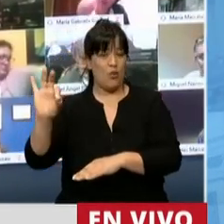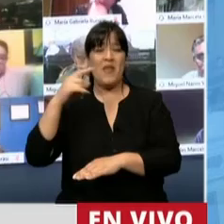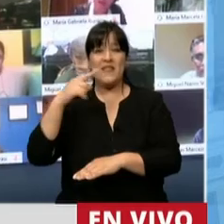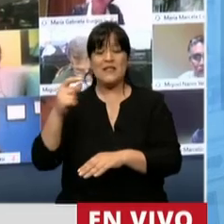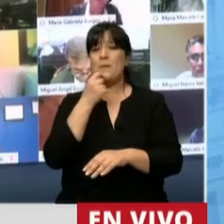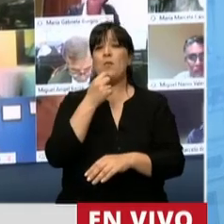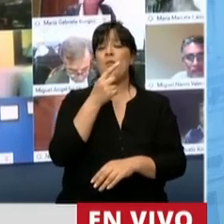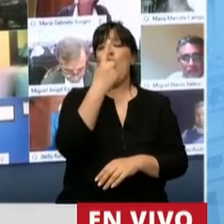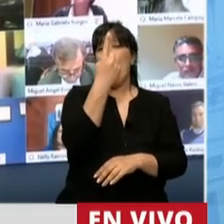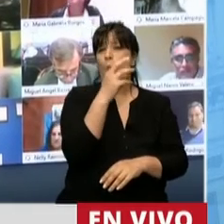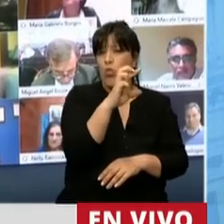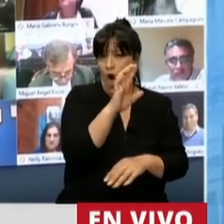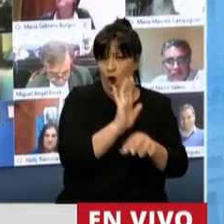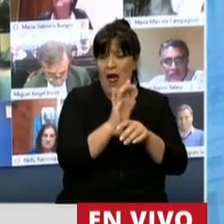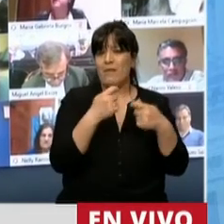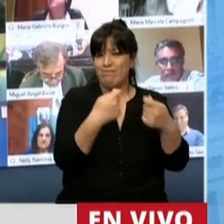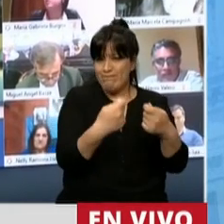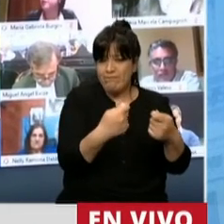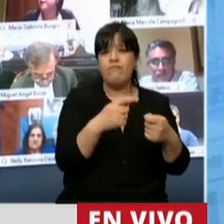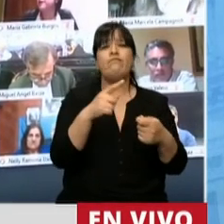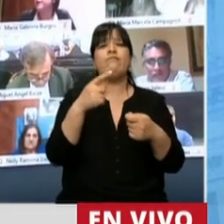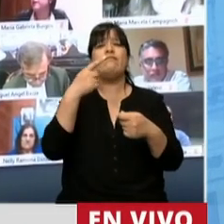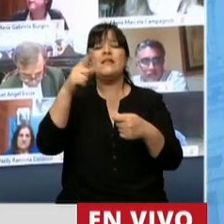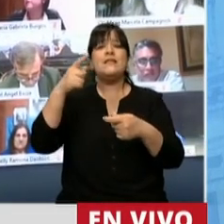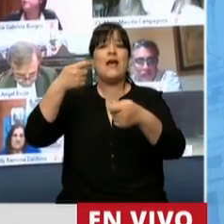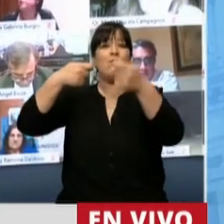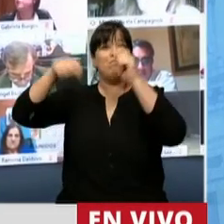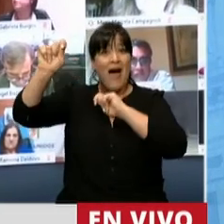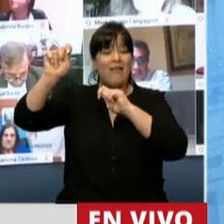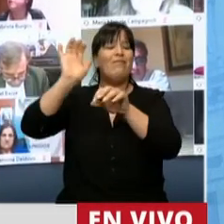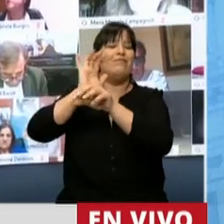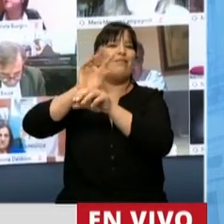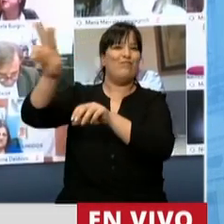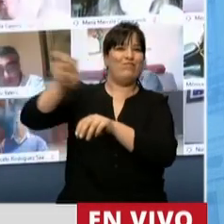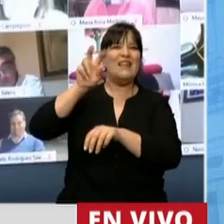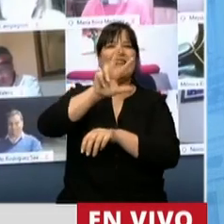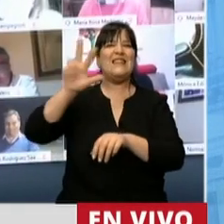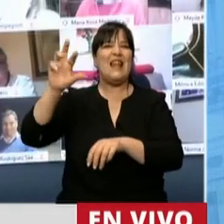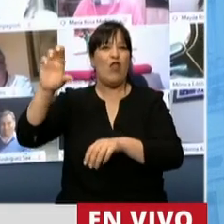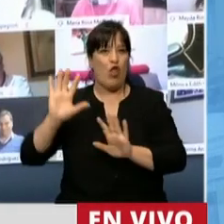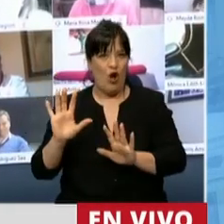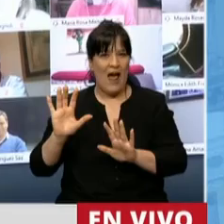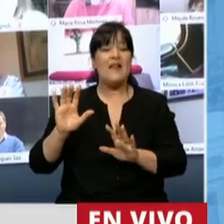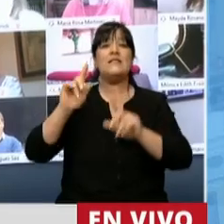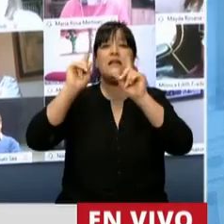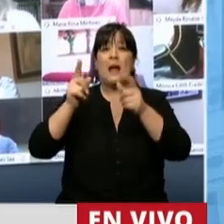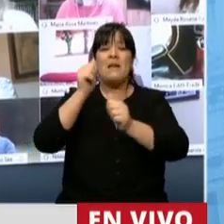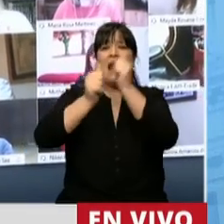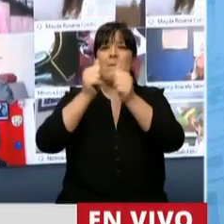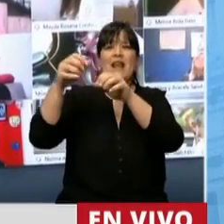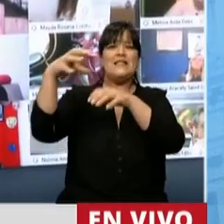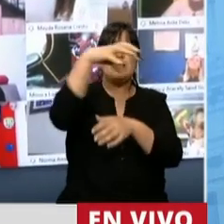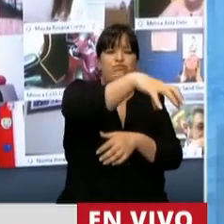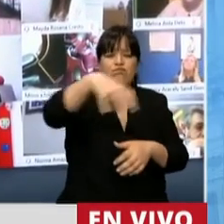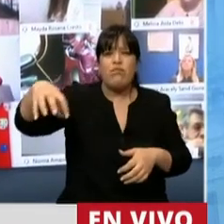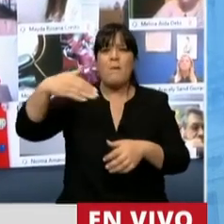que por cada dólar de costo fiscal se esperan exportar 33 dólares. El tipo de empresas que ingresarían son además intensivas en